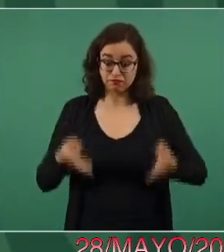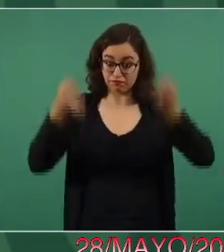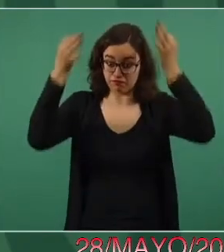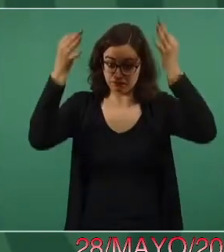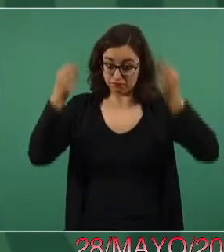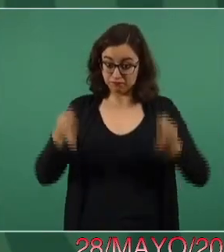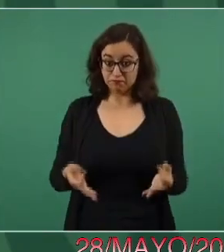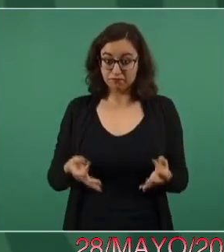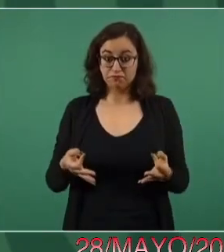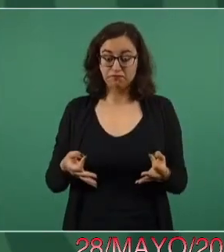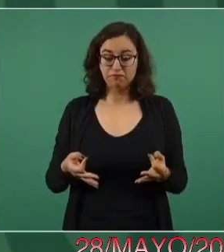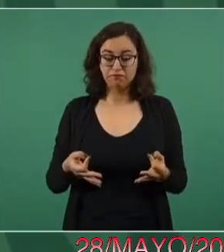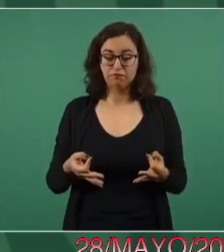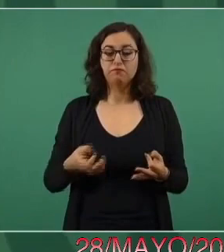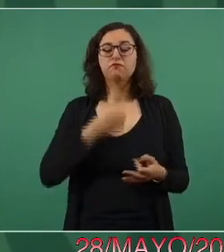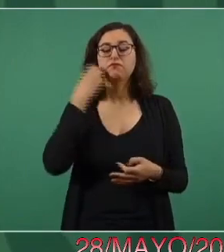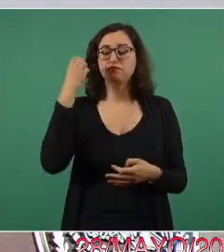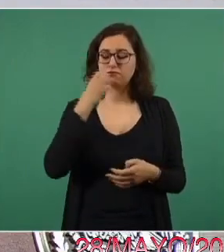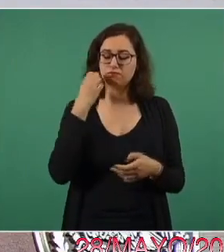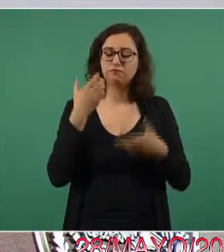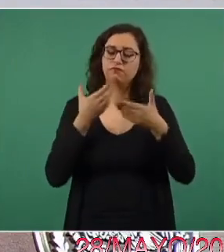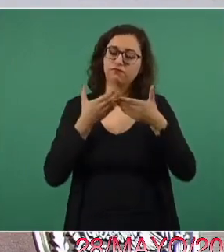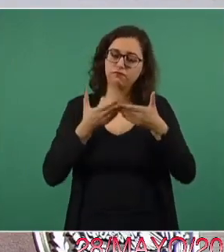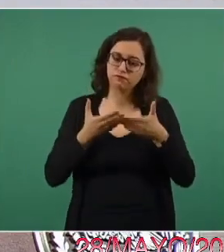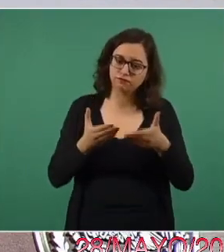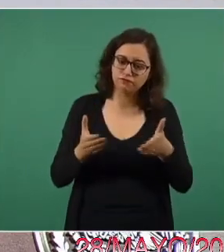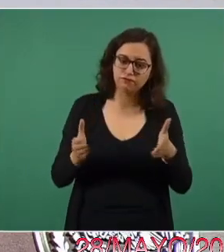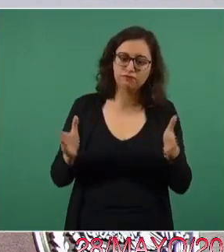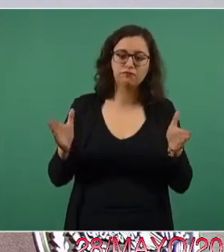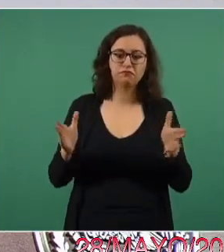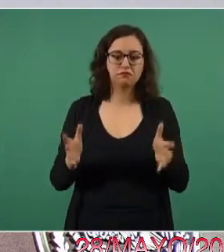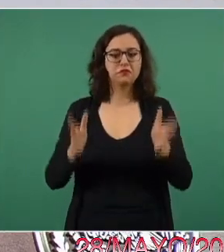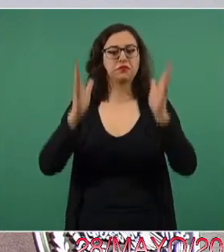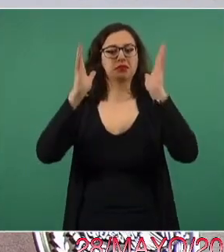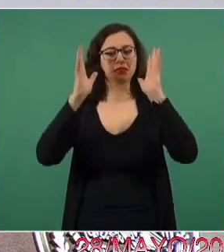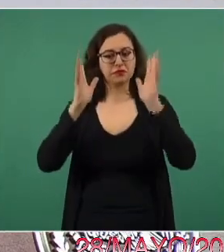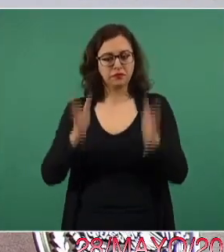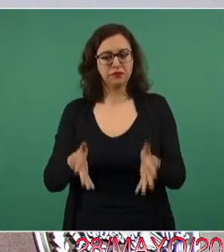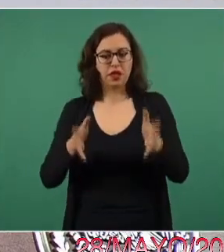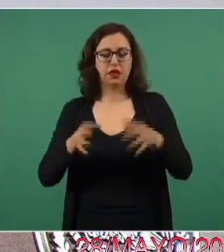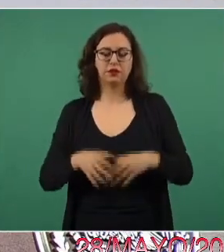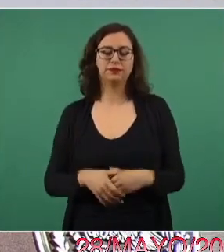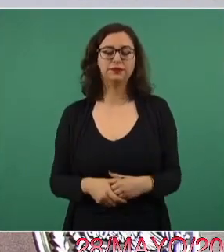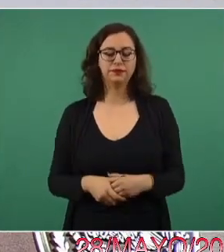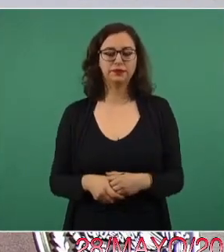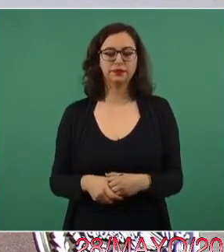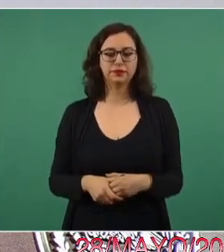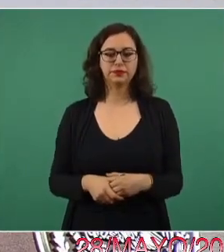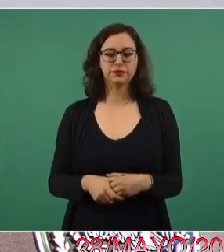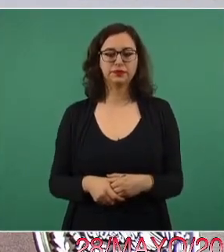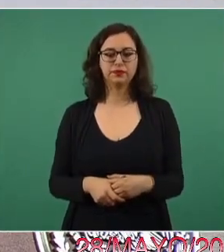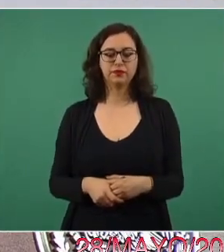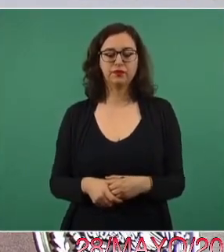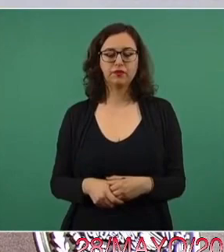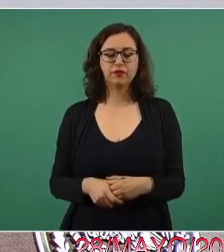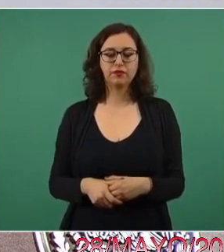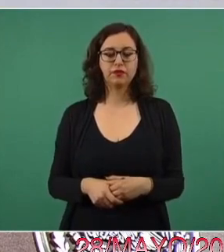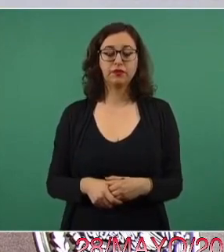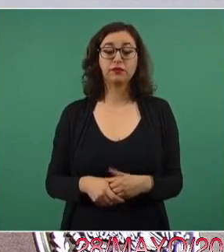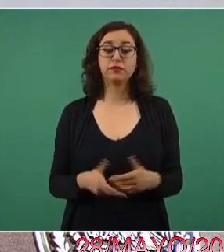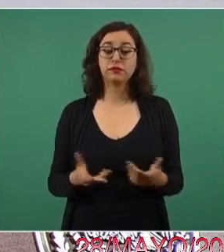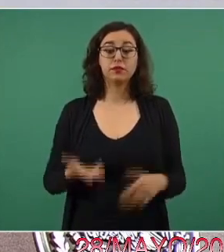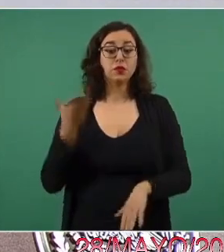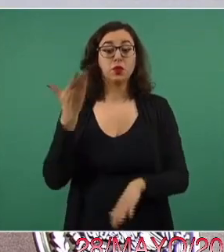regresar a las aulas, a las escuelas, por la